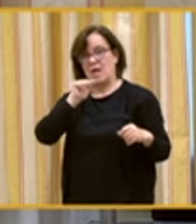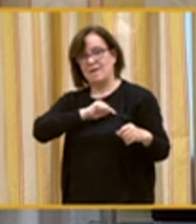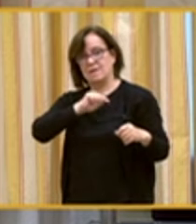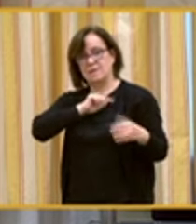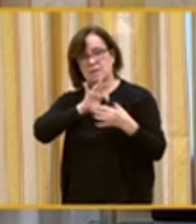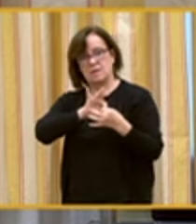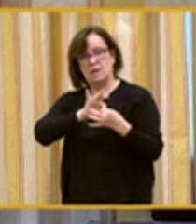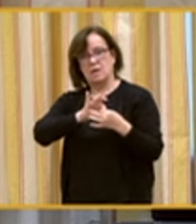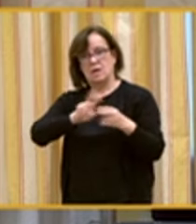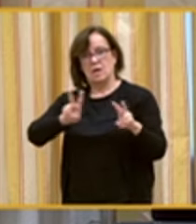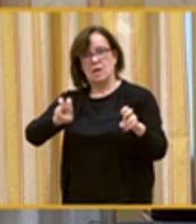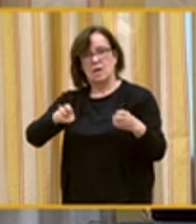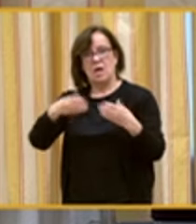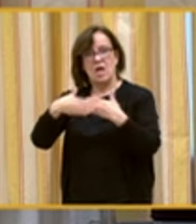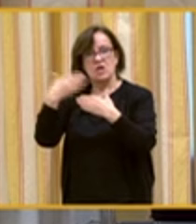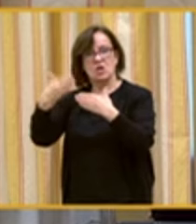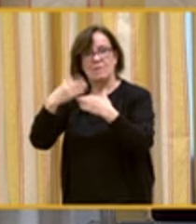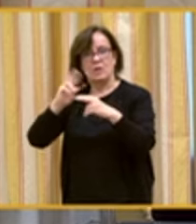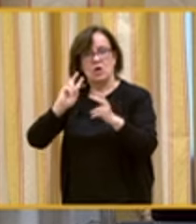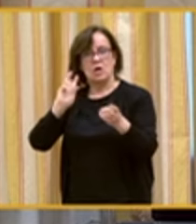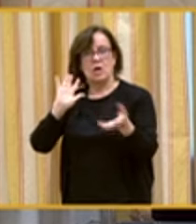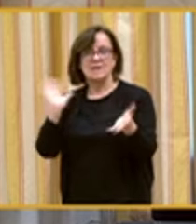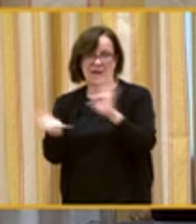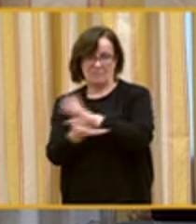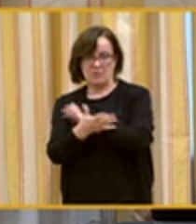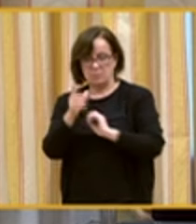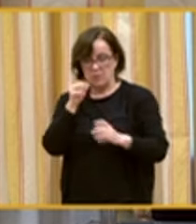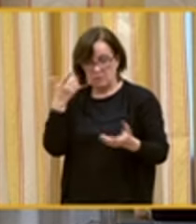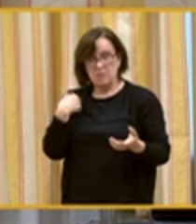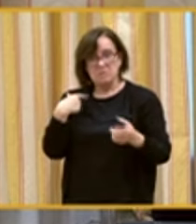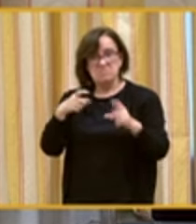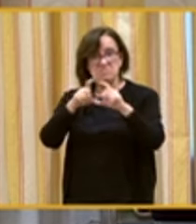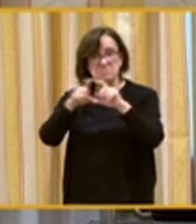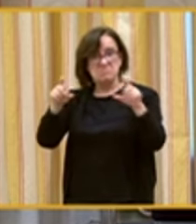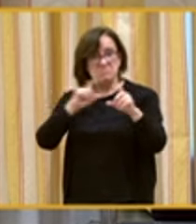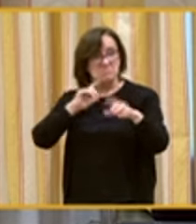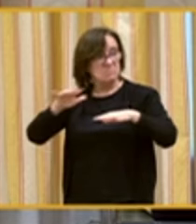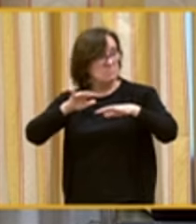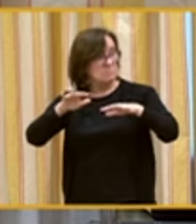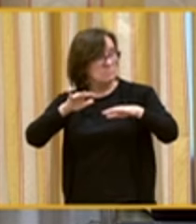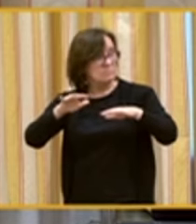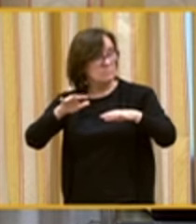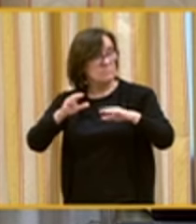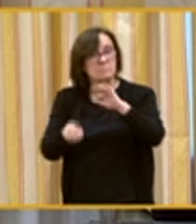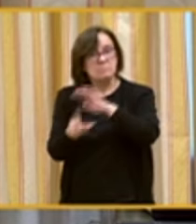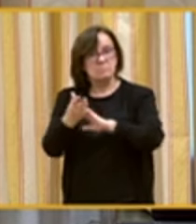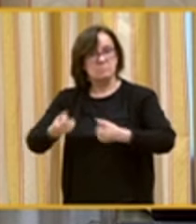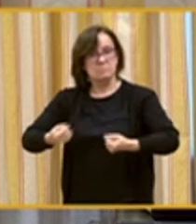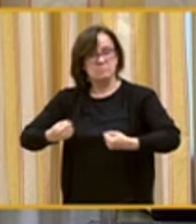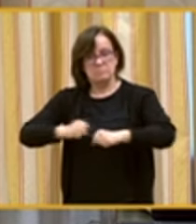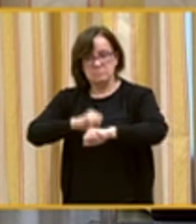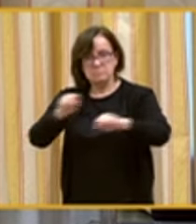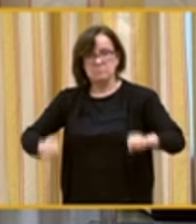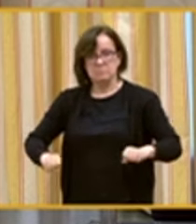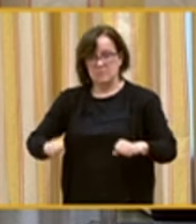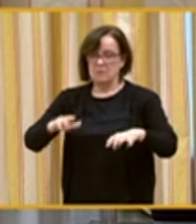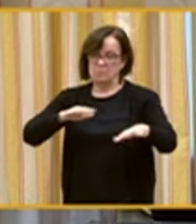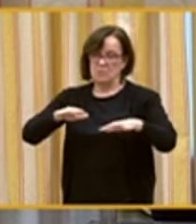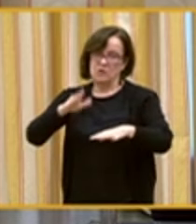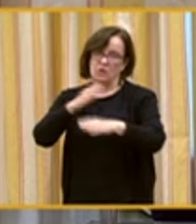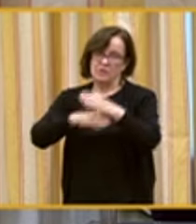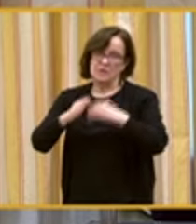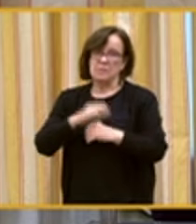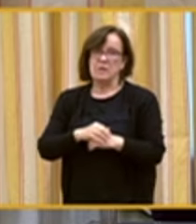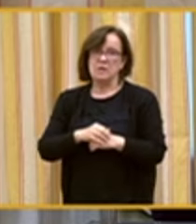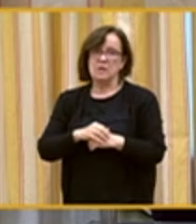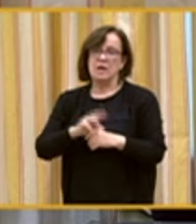de innovación y transformador. También somos agentes activos y promotores del nacimiento y fortalecimiento del movimiento de la discapacidad